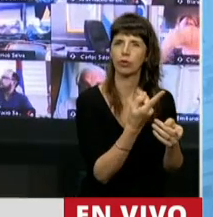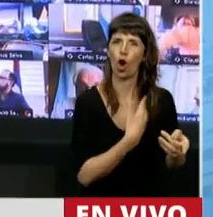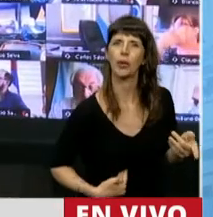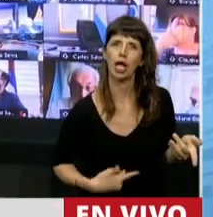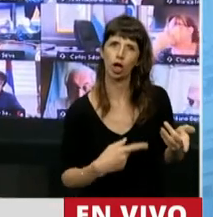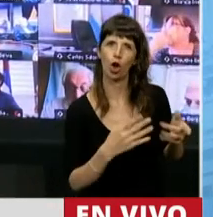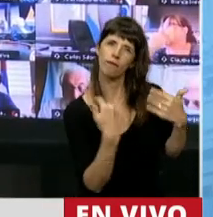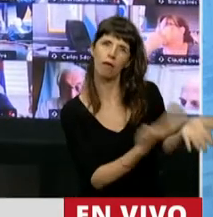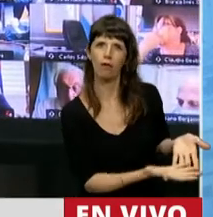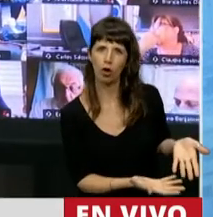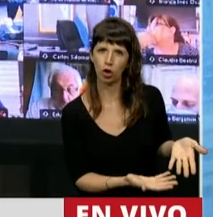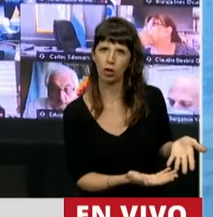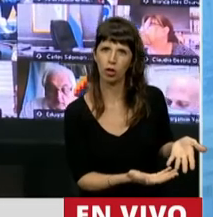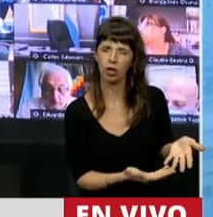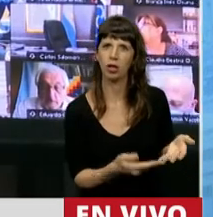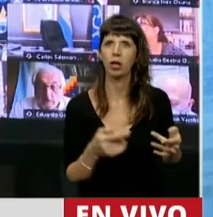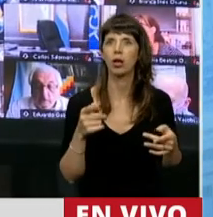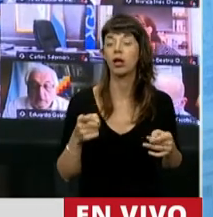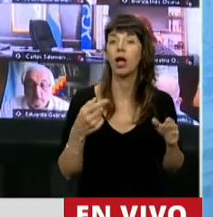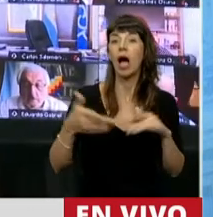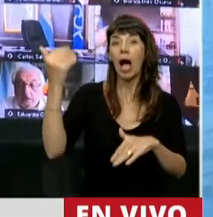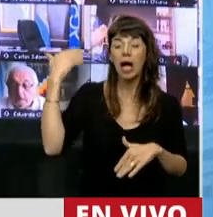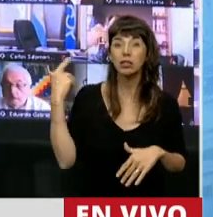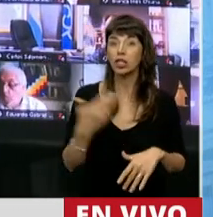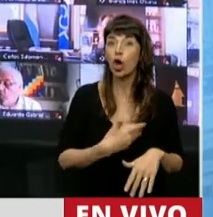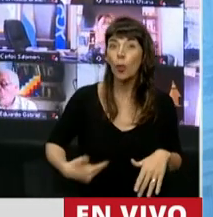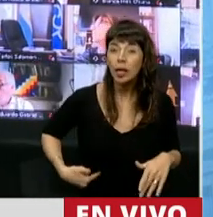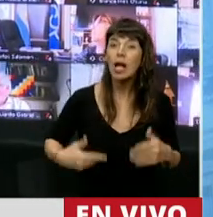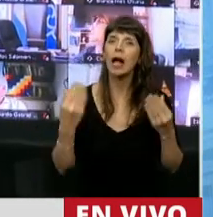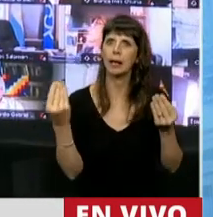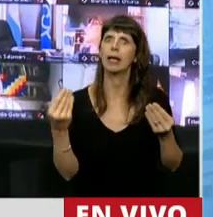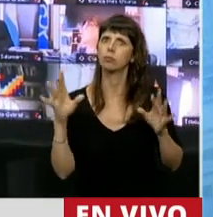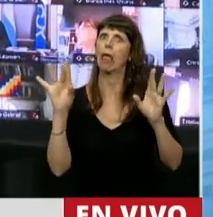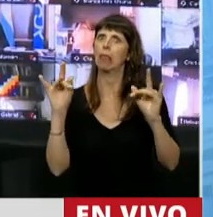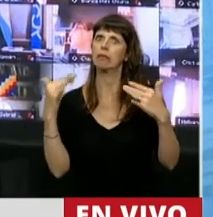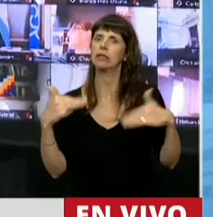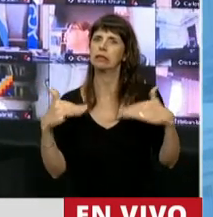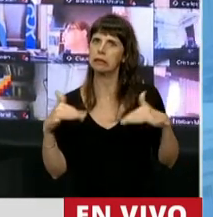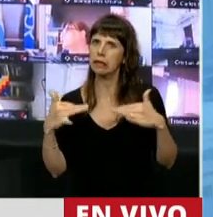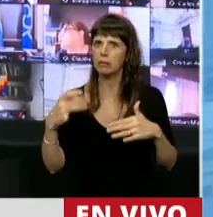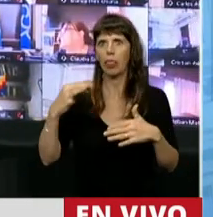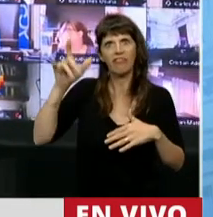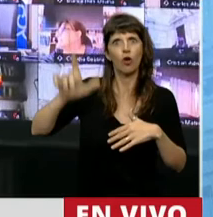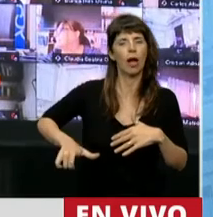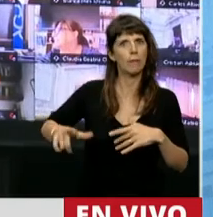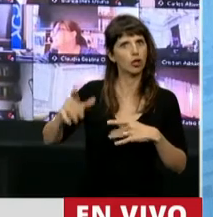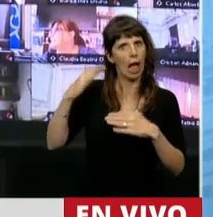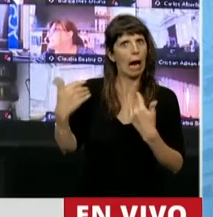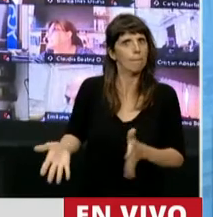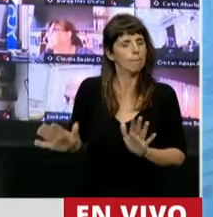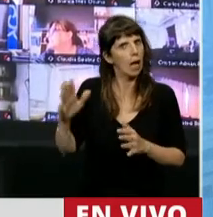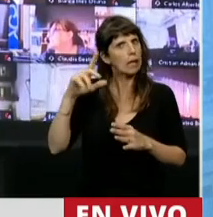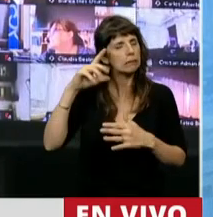La realidad es que antes gobernar era considerada un arte que presuponía capacidad y capacitación.